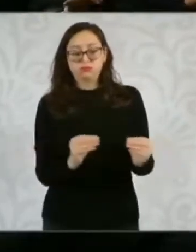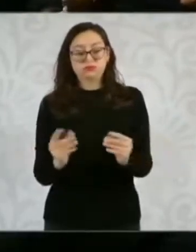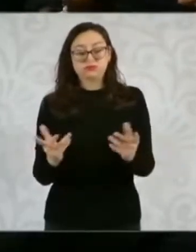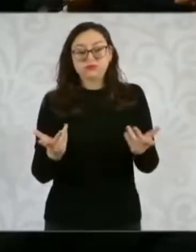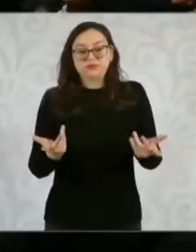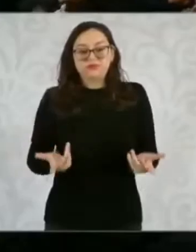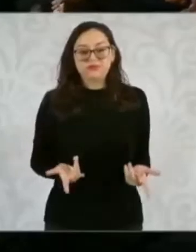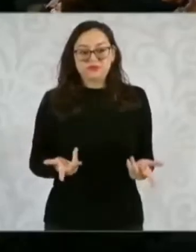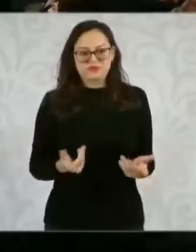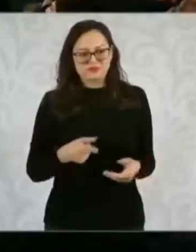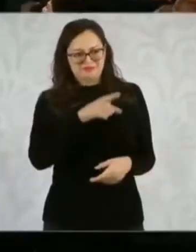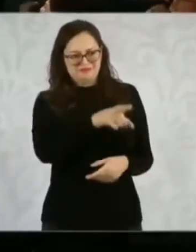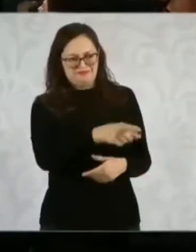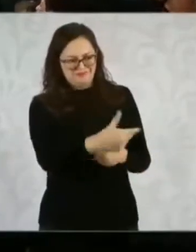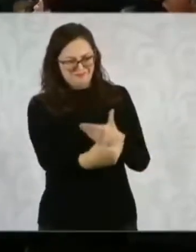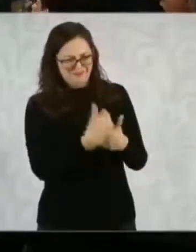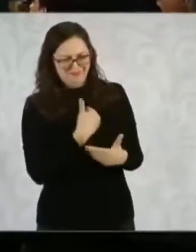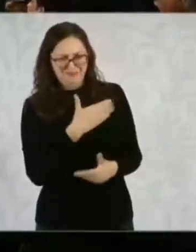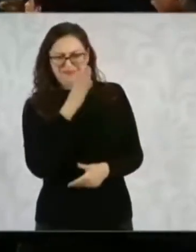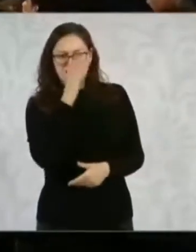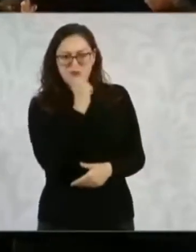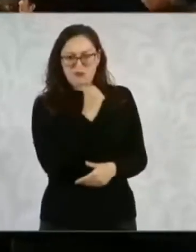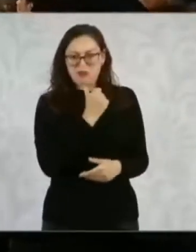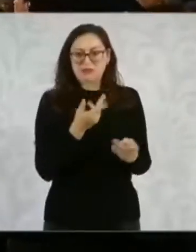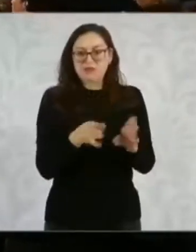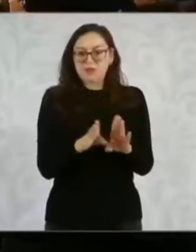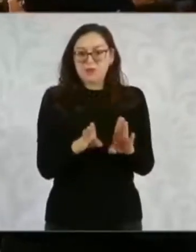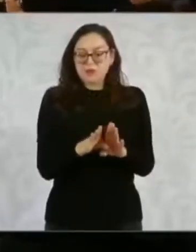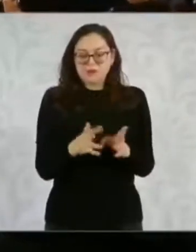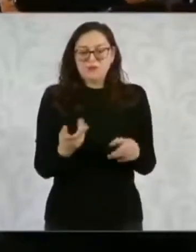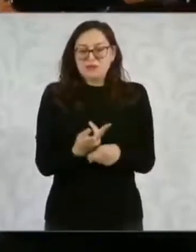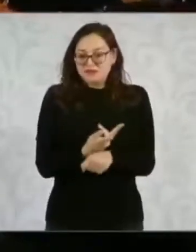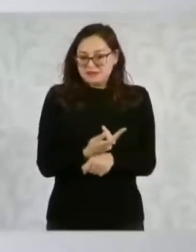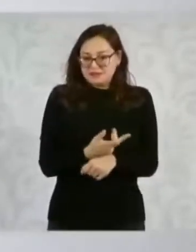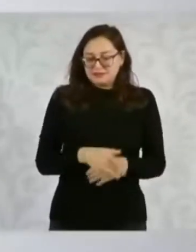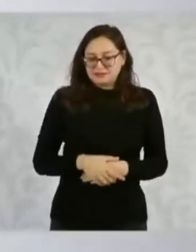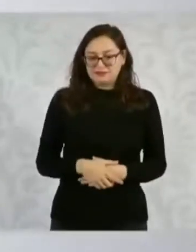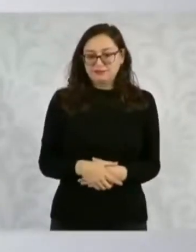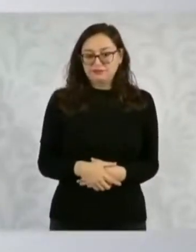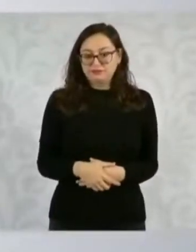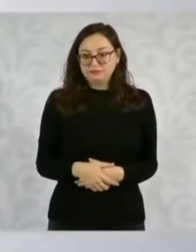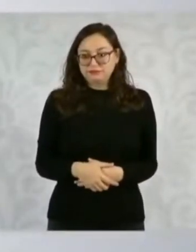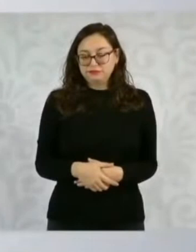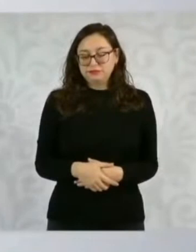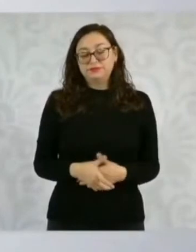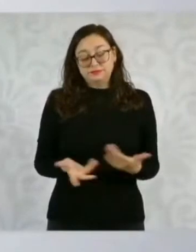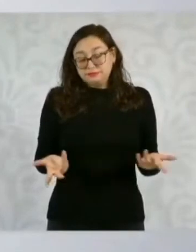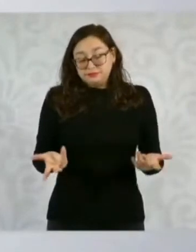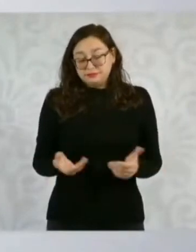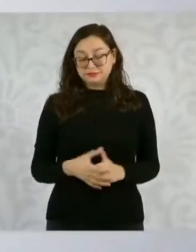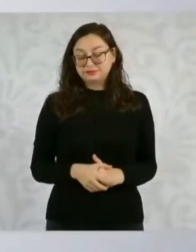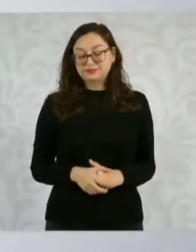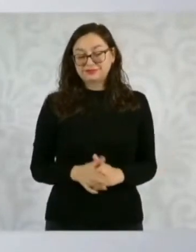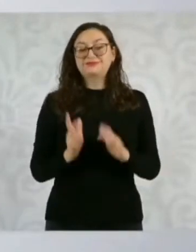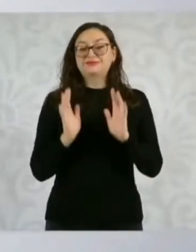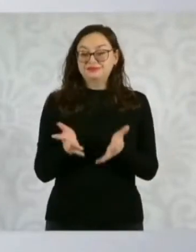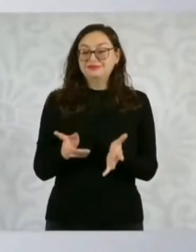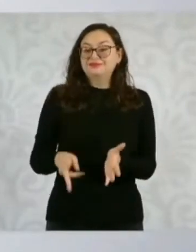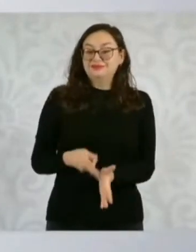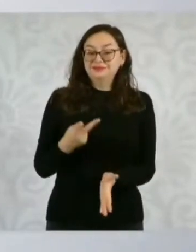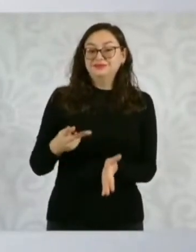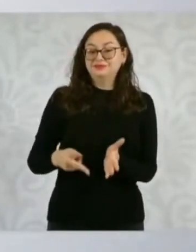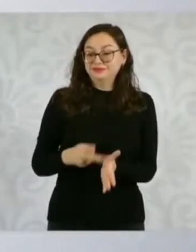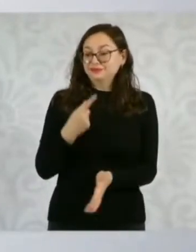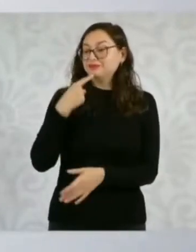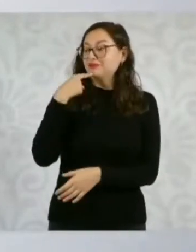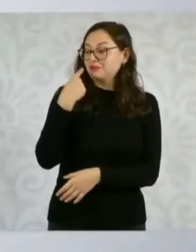dicen que no hay competencia para suspender los actos electorales. Pues así es, lo hemos estado planteando toda la